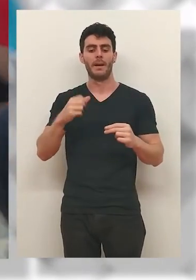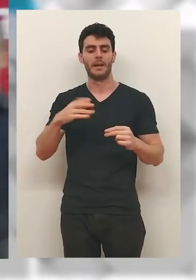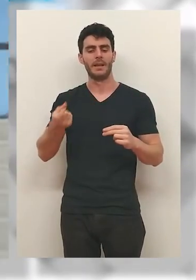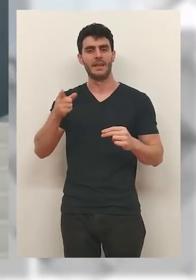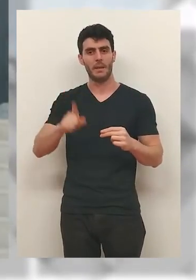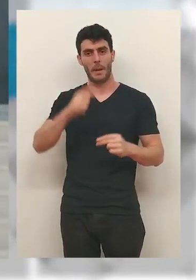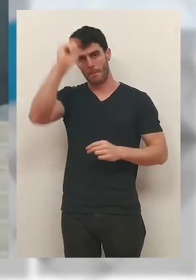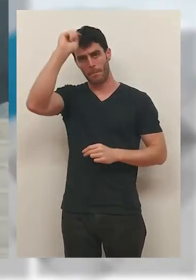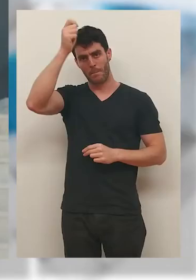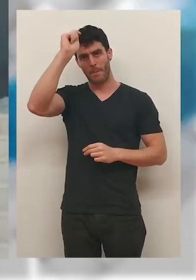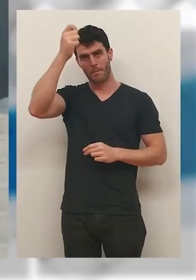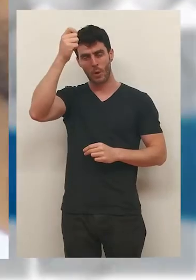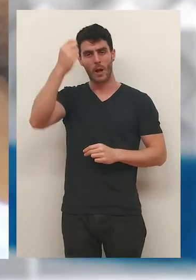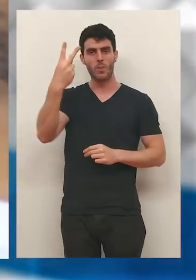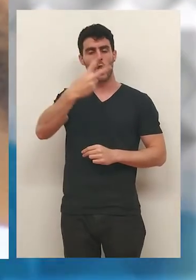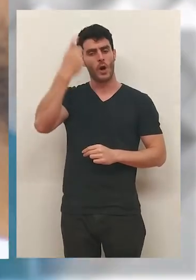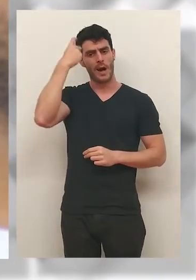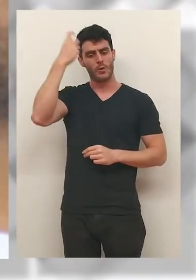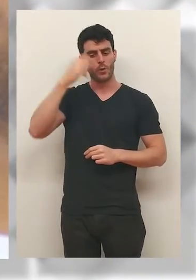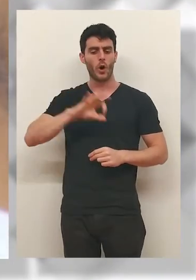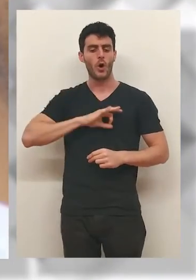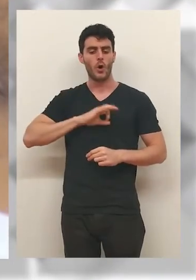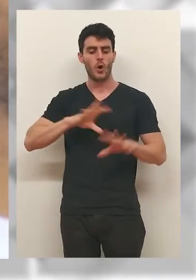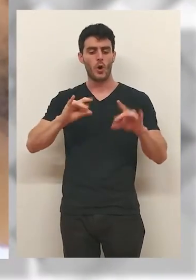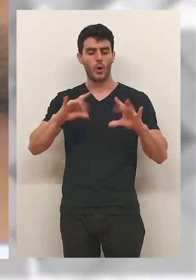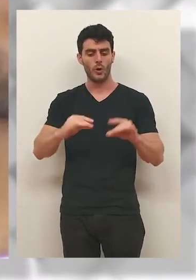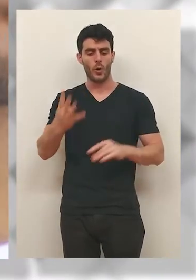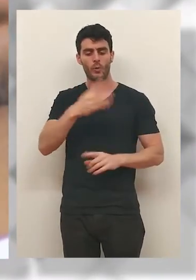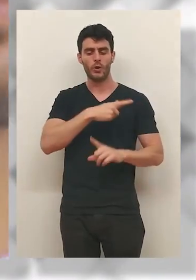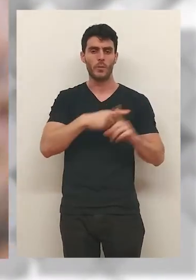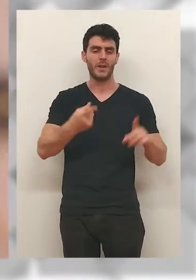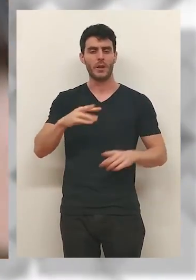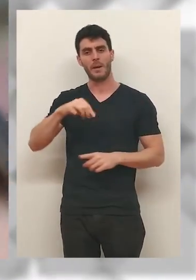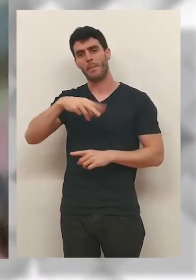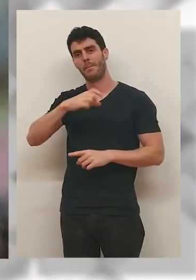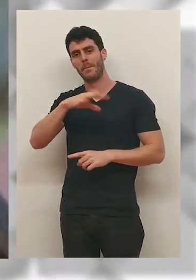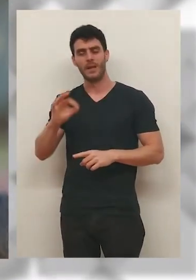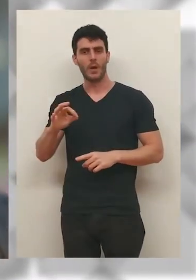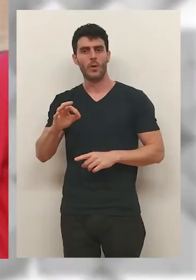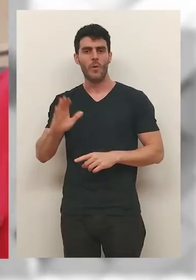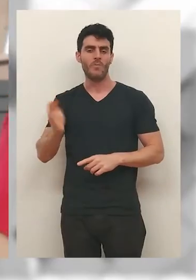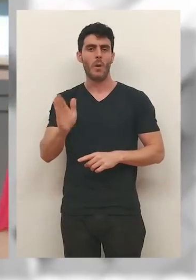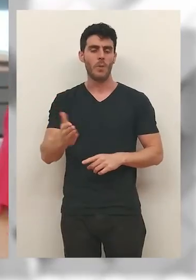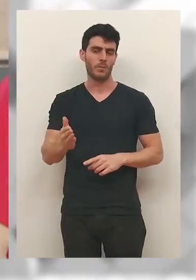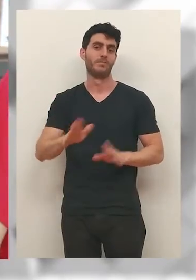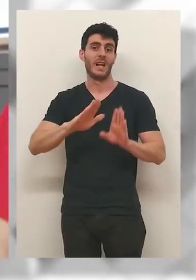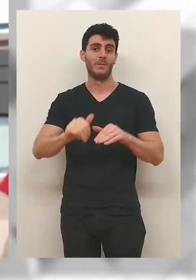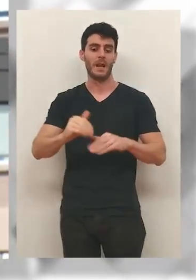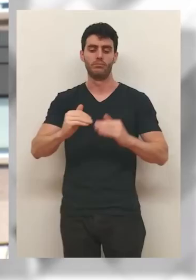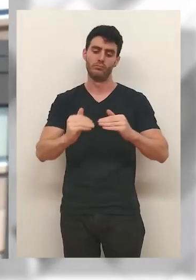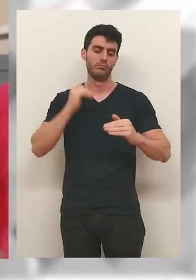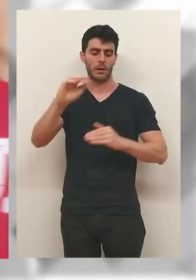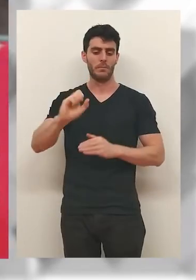universitario Zabalki y desde Pamplona lograron dos estudiantes traerse el oro. Sergio Gutiérrez en 4,5 y David Mateo en